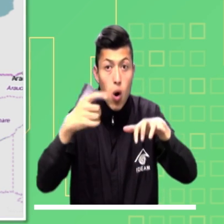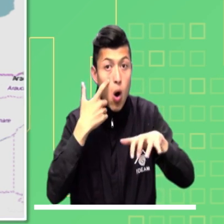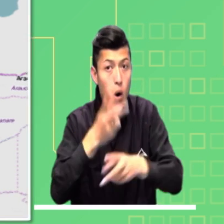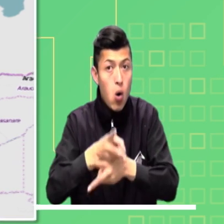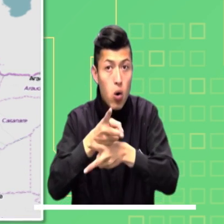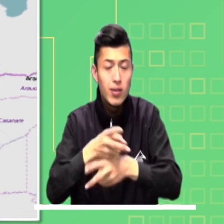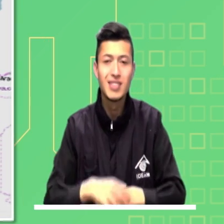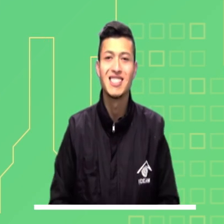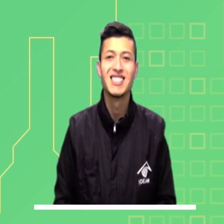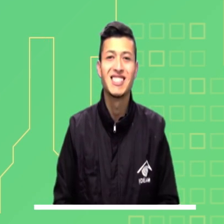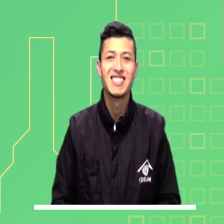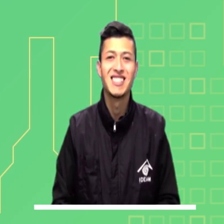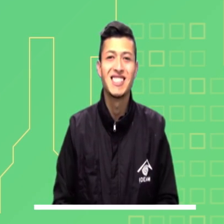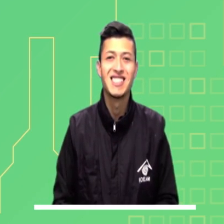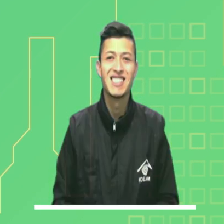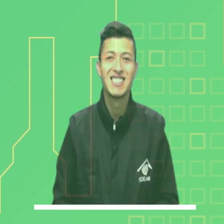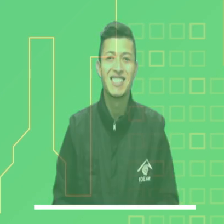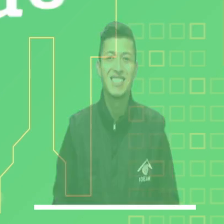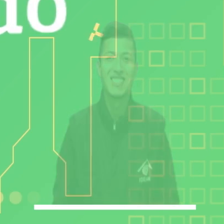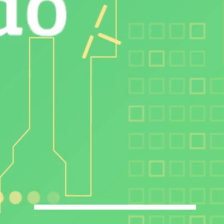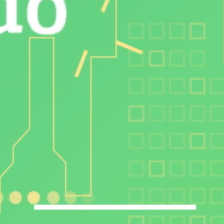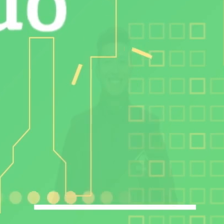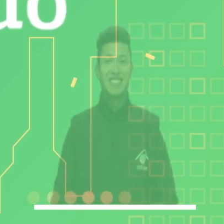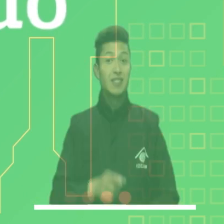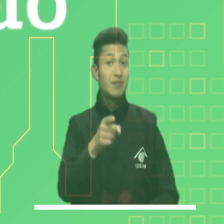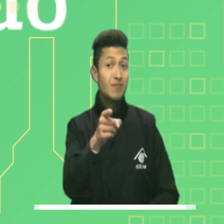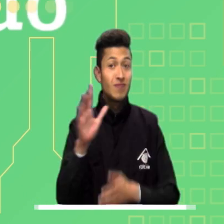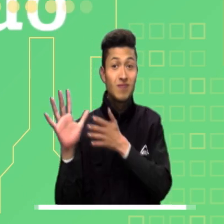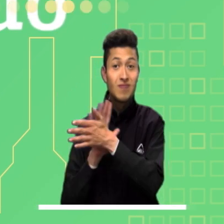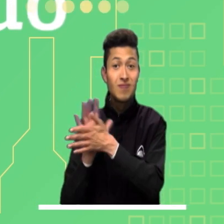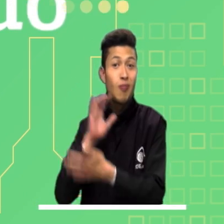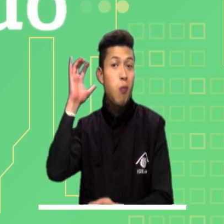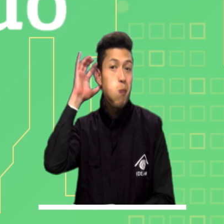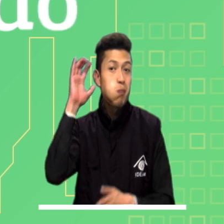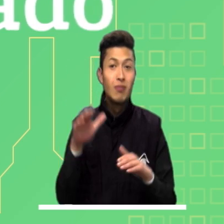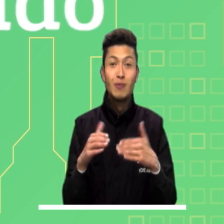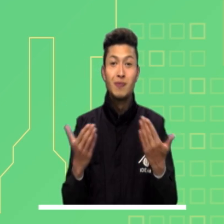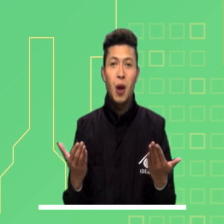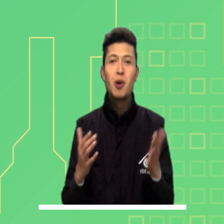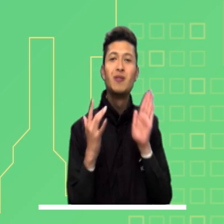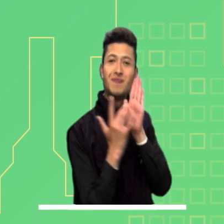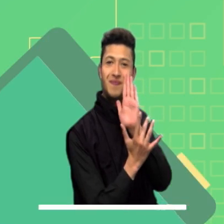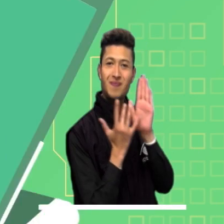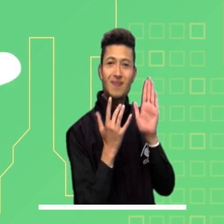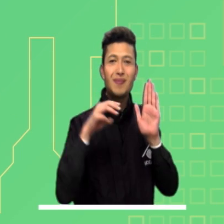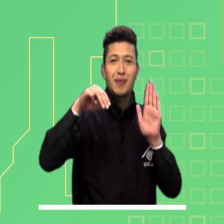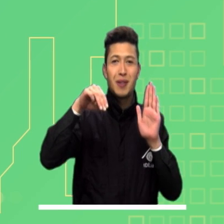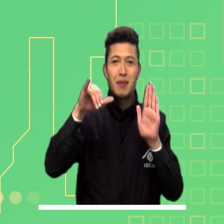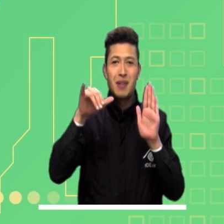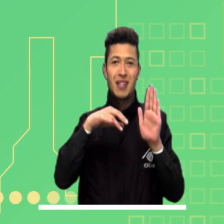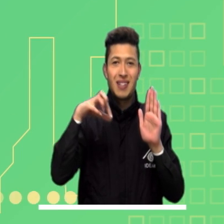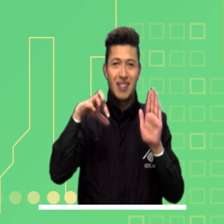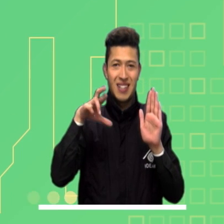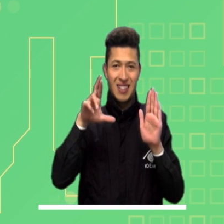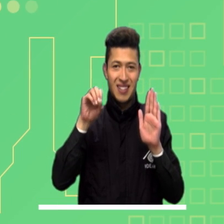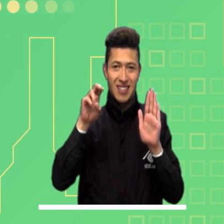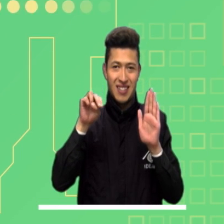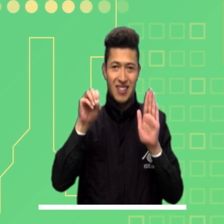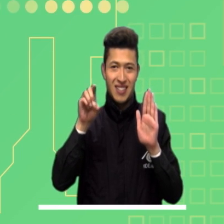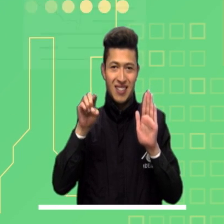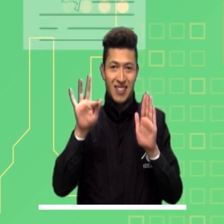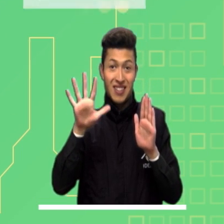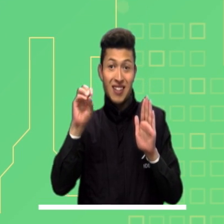zonas navegables del occidente del mar Caribe. Manténgase bien informado y en tiempo real a través de nuestra aplicación Mi